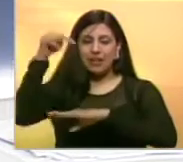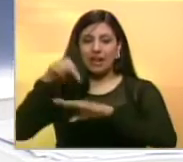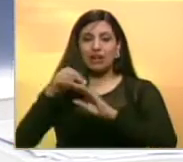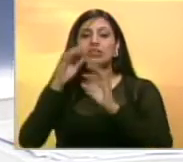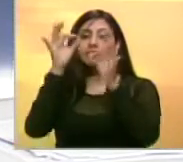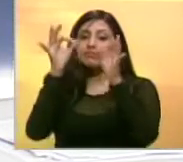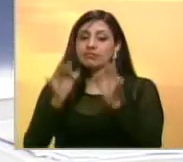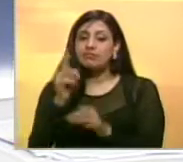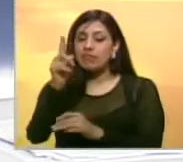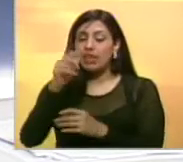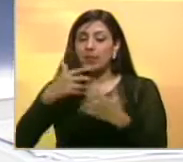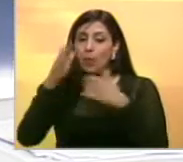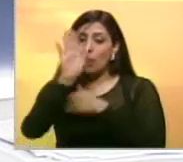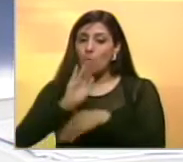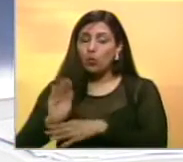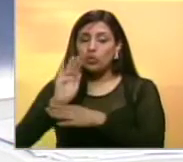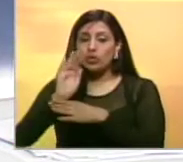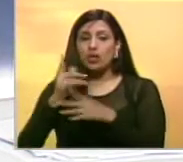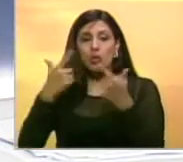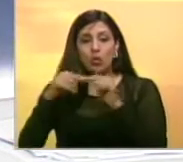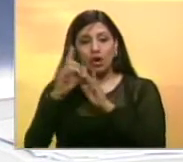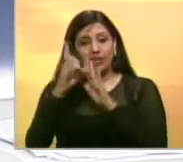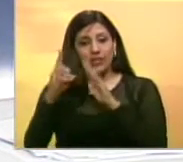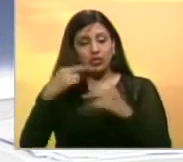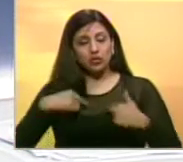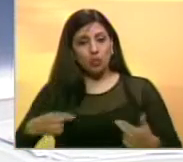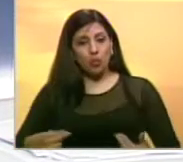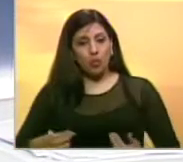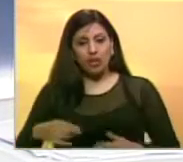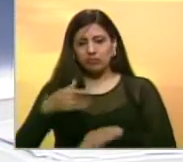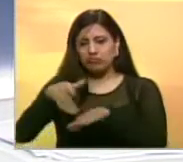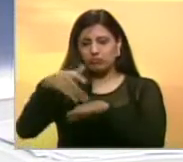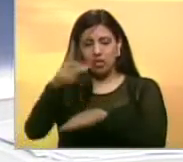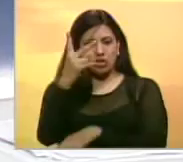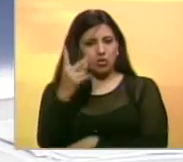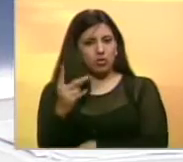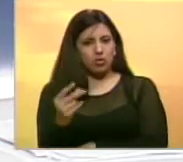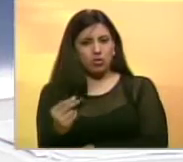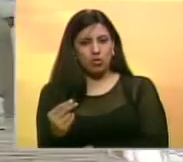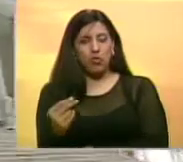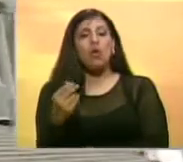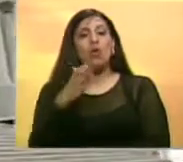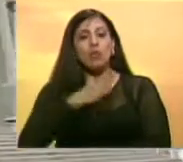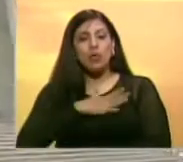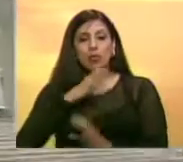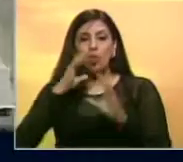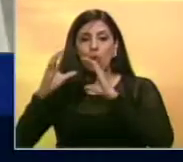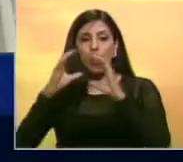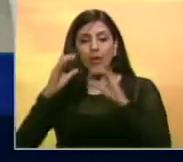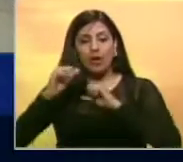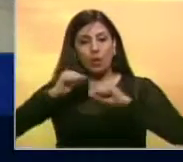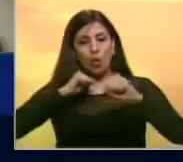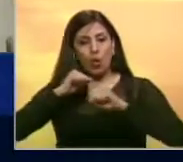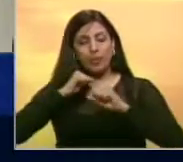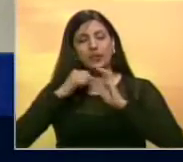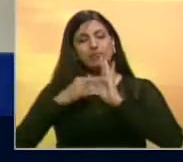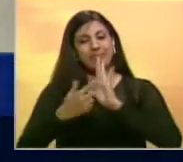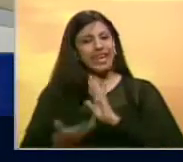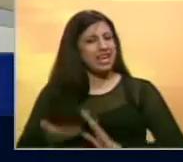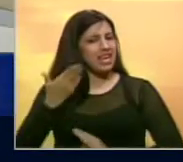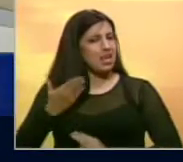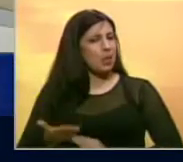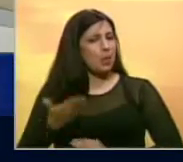Nacional a garantizar la protección y promoción de los derechos humanos sin discriminación alguna A través de un comunicado el movimiento resaltó la